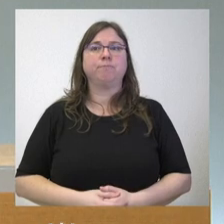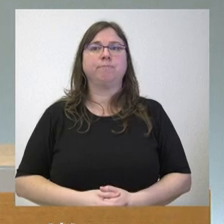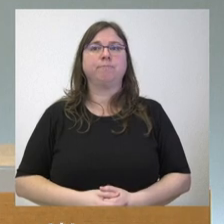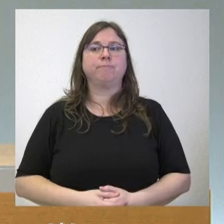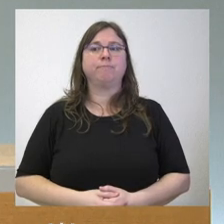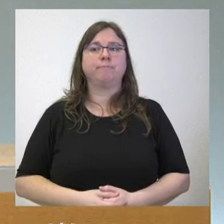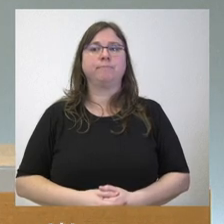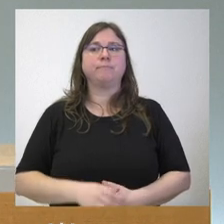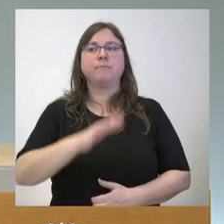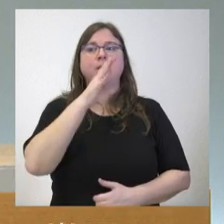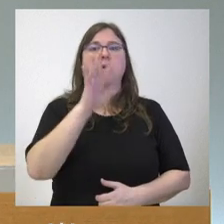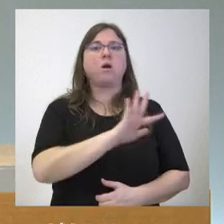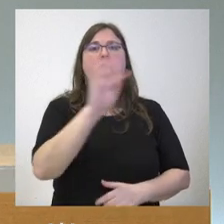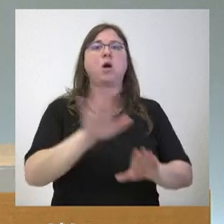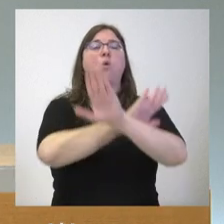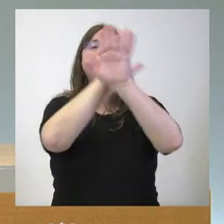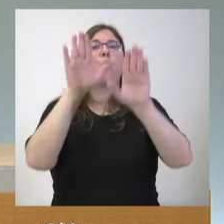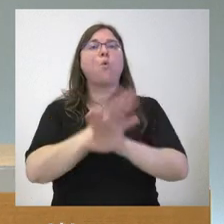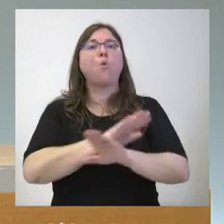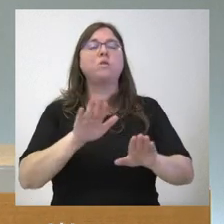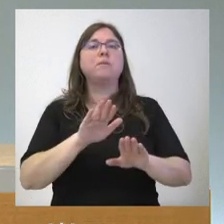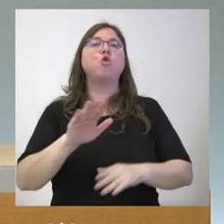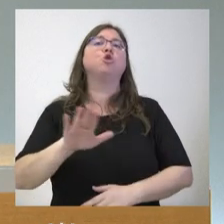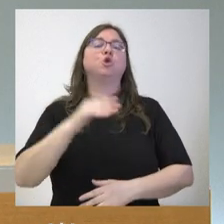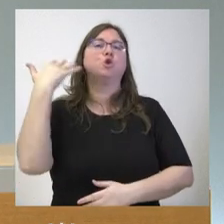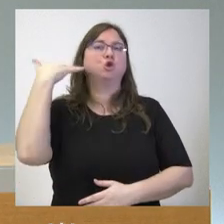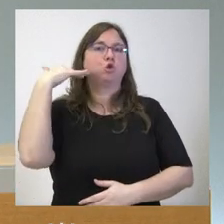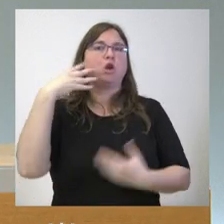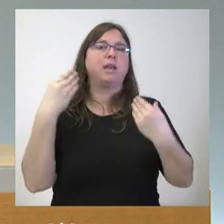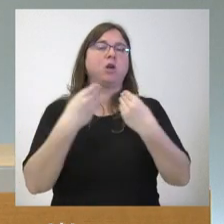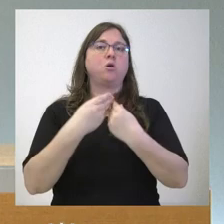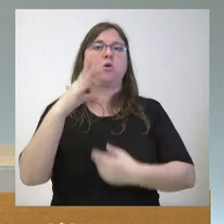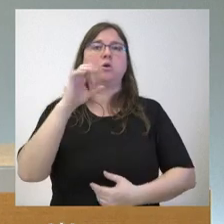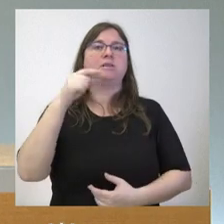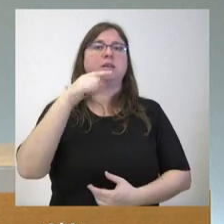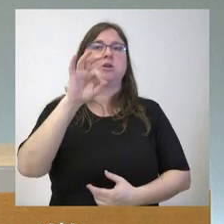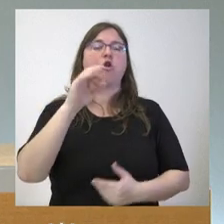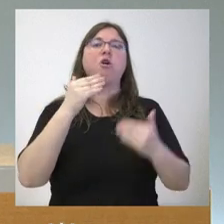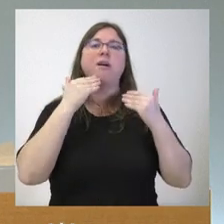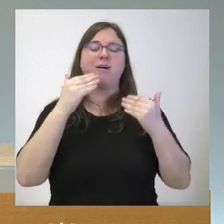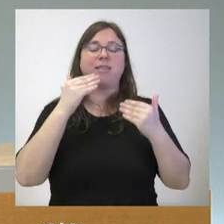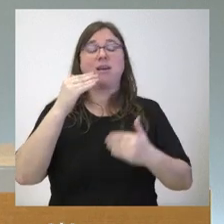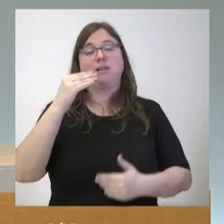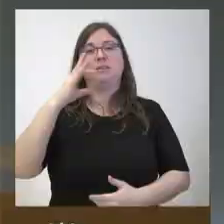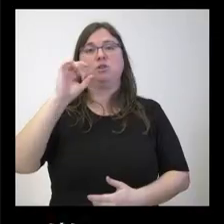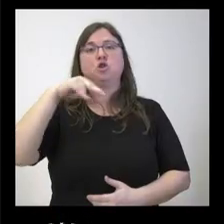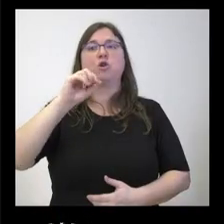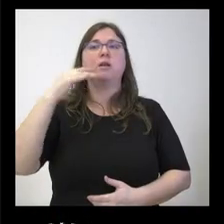Y vamos a cerrar este turno en Soria con Sergio García de Soria Noticias Adelante Sergio